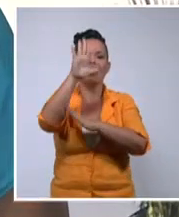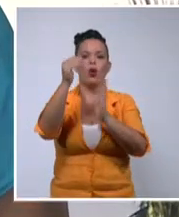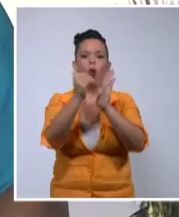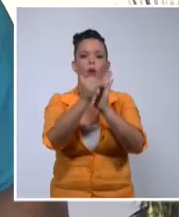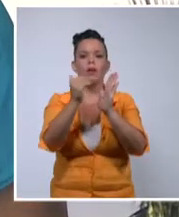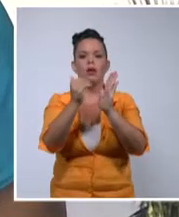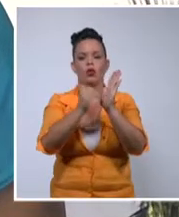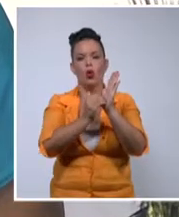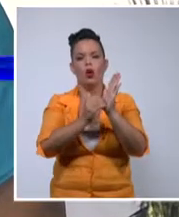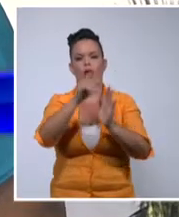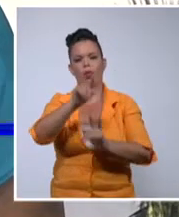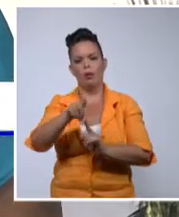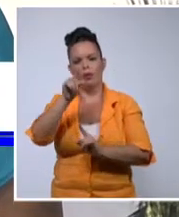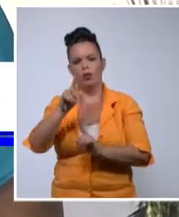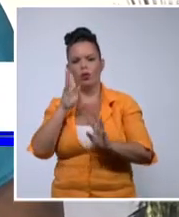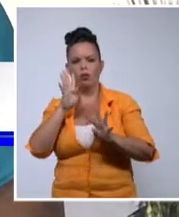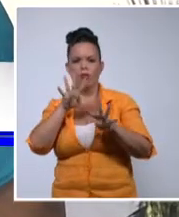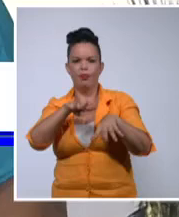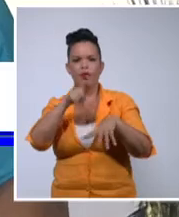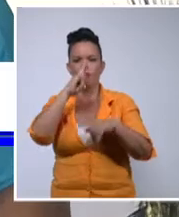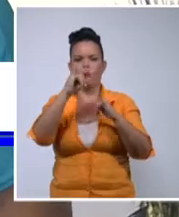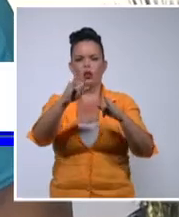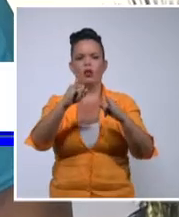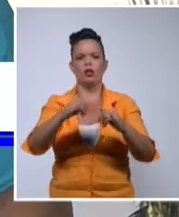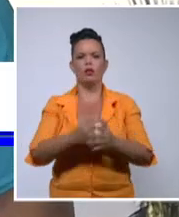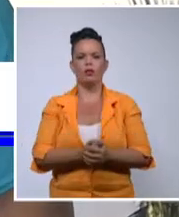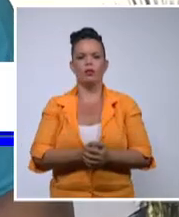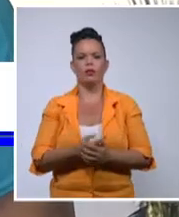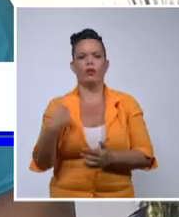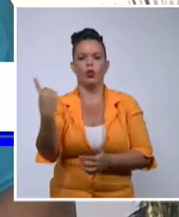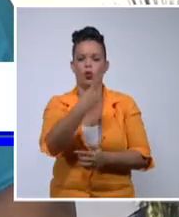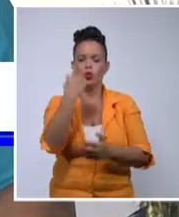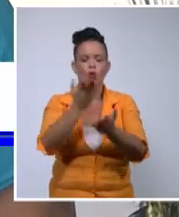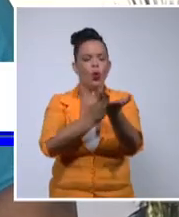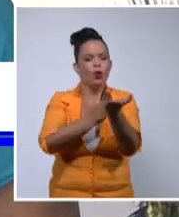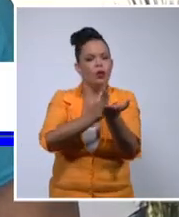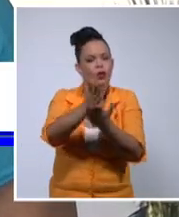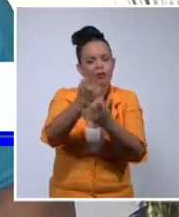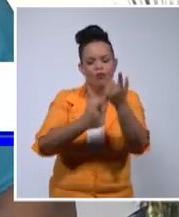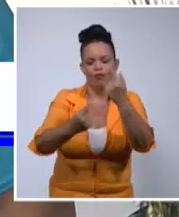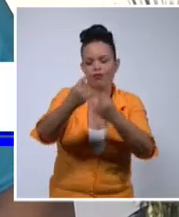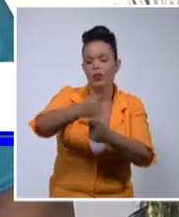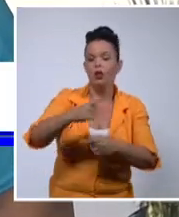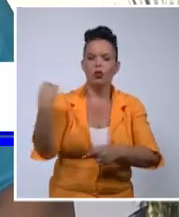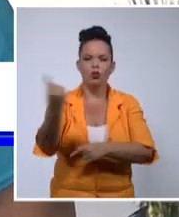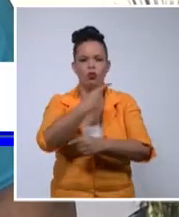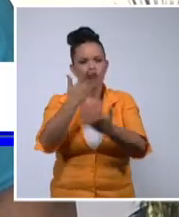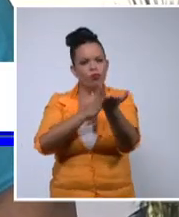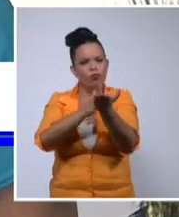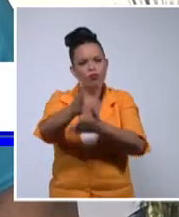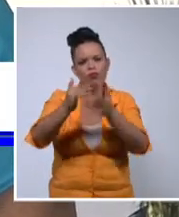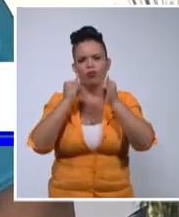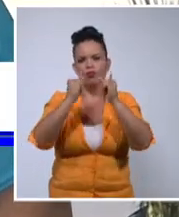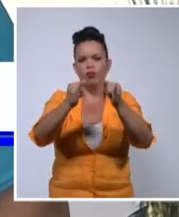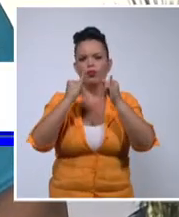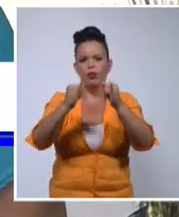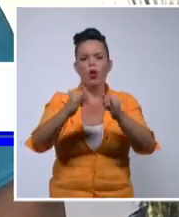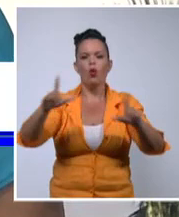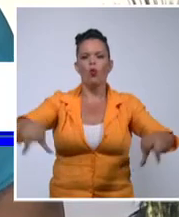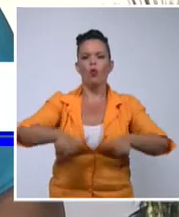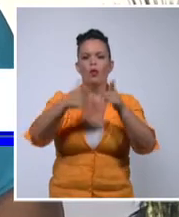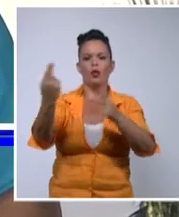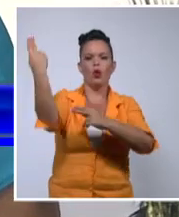Seguiremos en la vanguardia, en la primera fila, seguiremos siendo la voz de Fidel, las orientaciones de Raúl, del